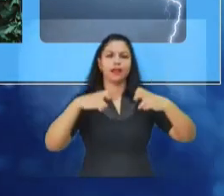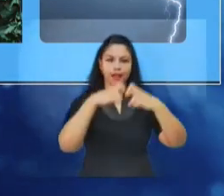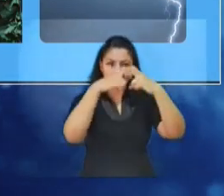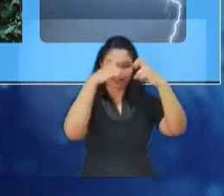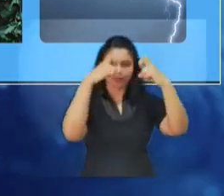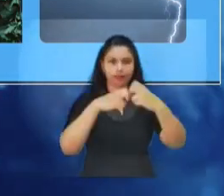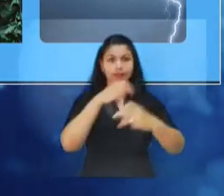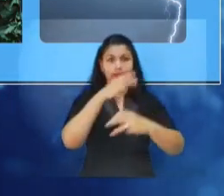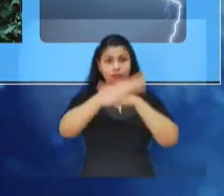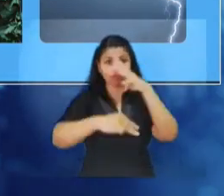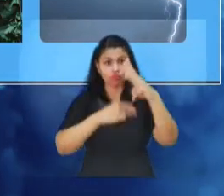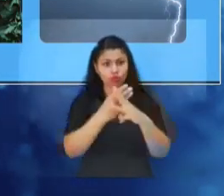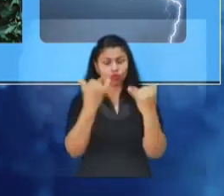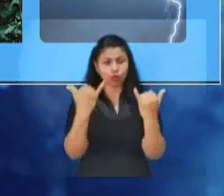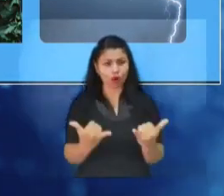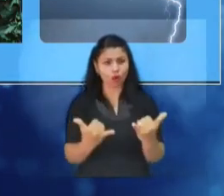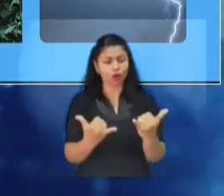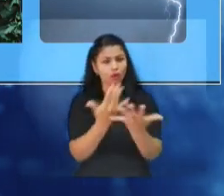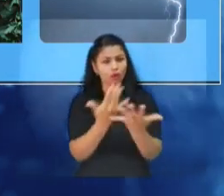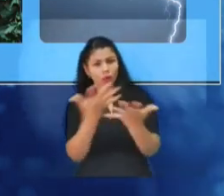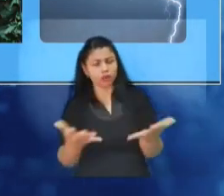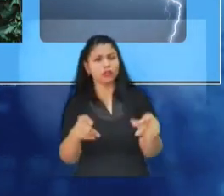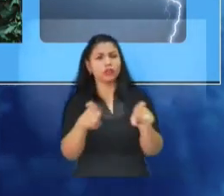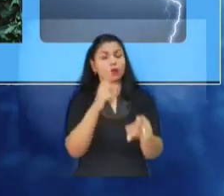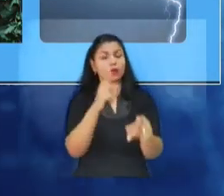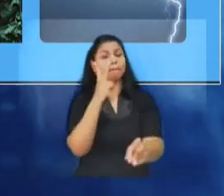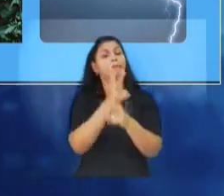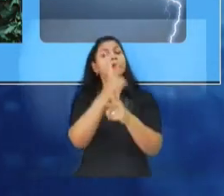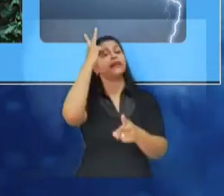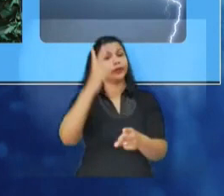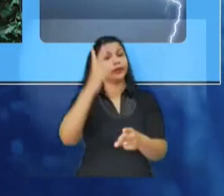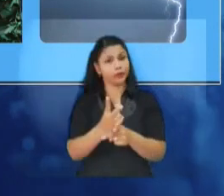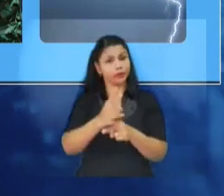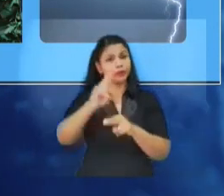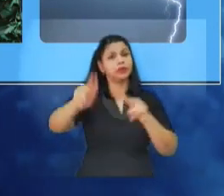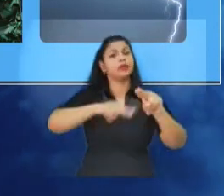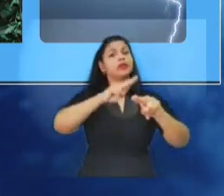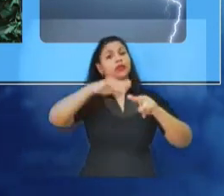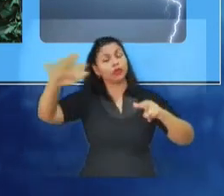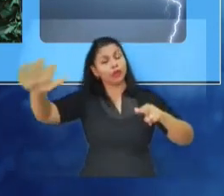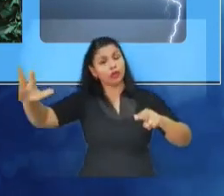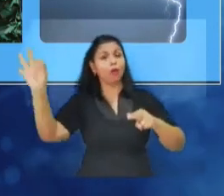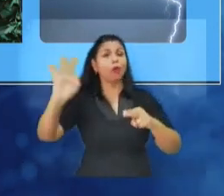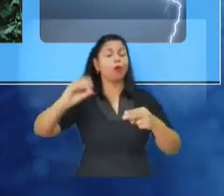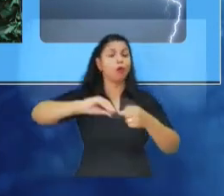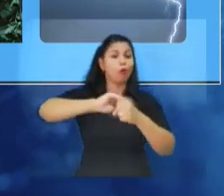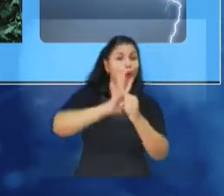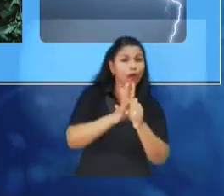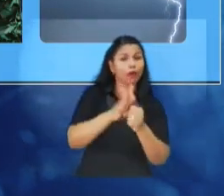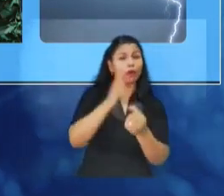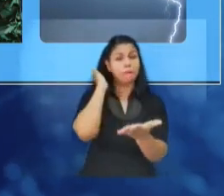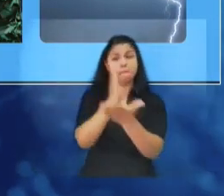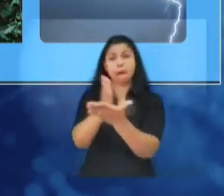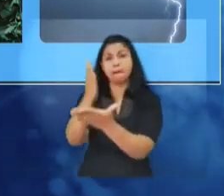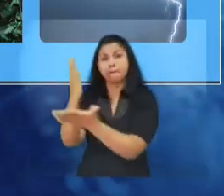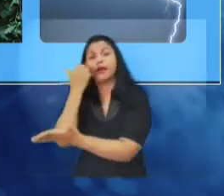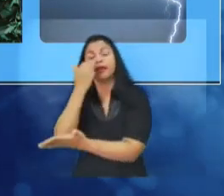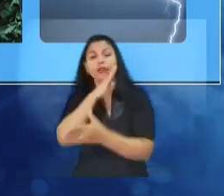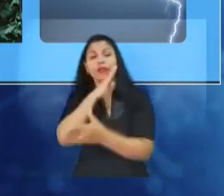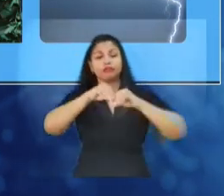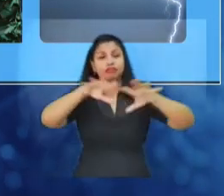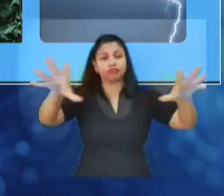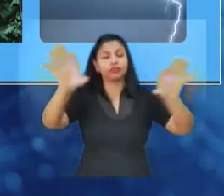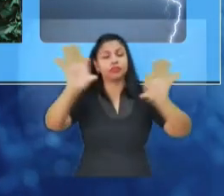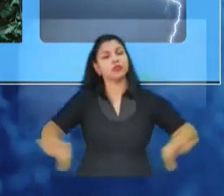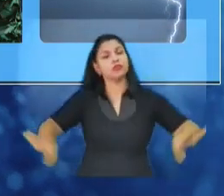enfrenta a un mayor riesgo de catástrofes naturales y pandemias globales, la solidez de las redes es cada vez más importante